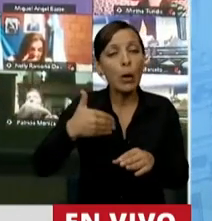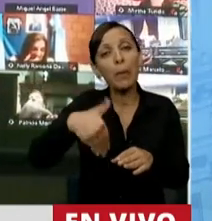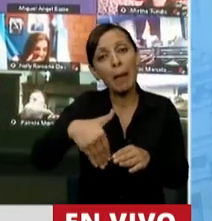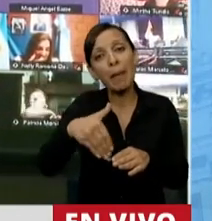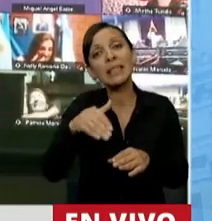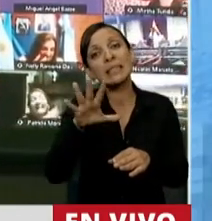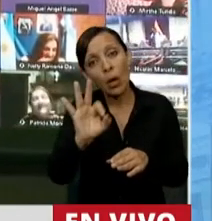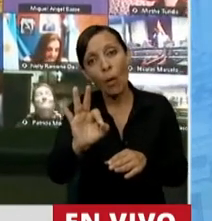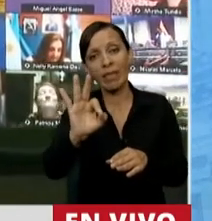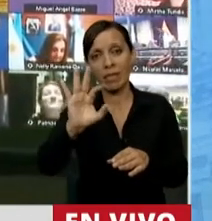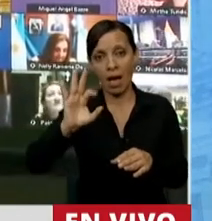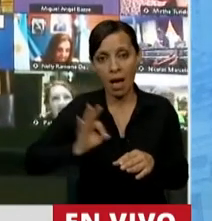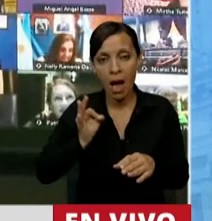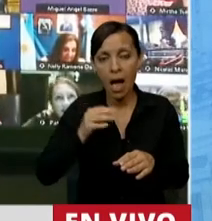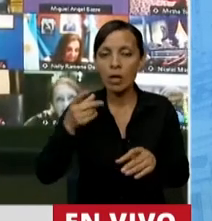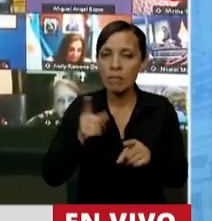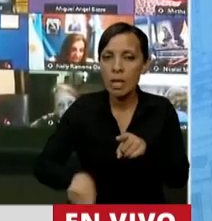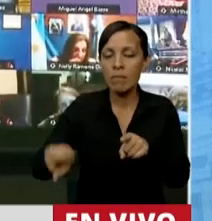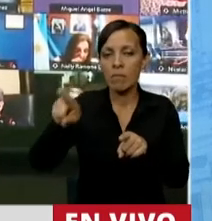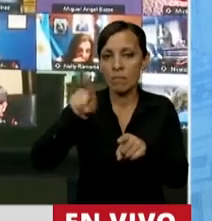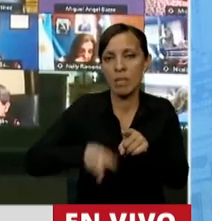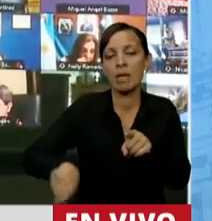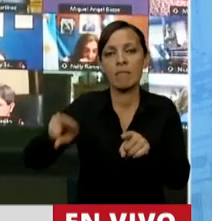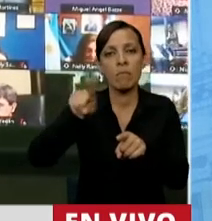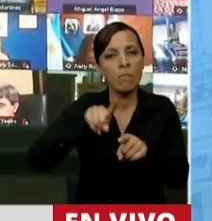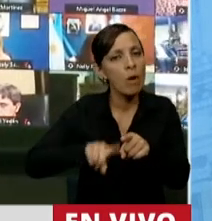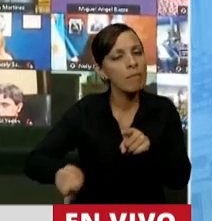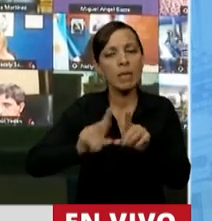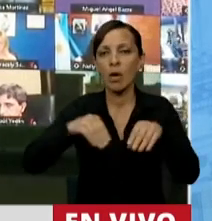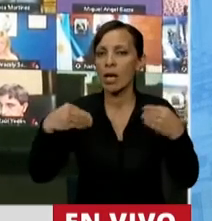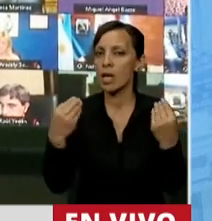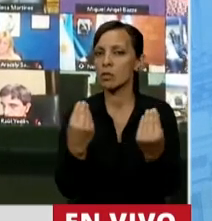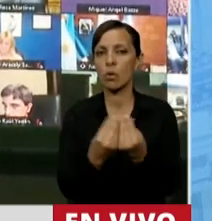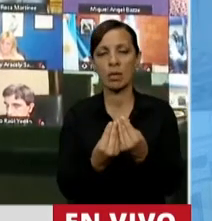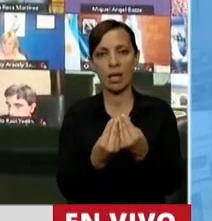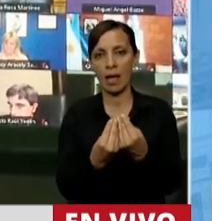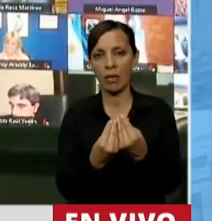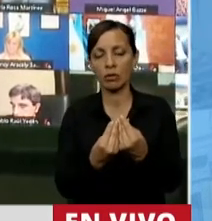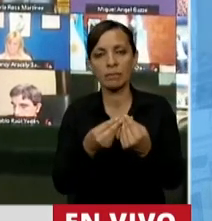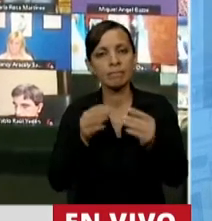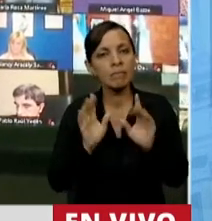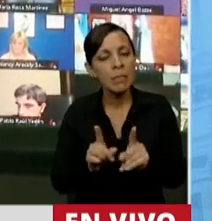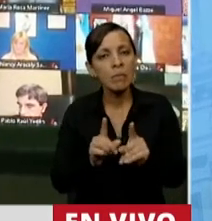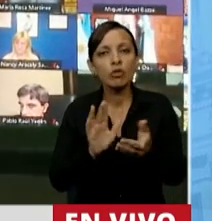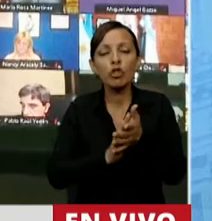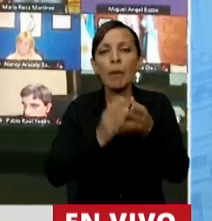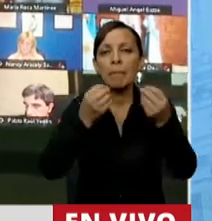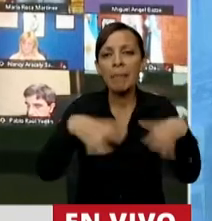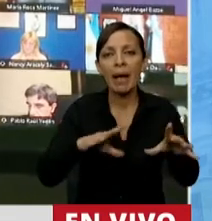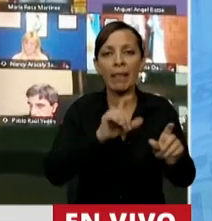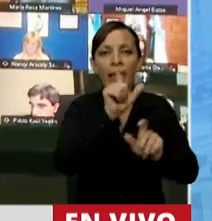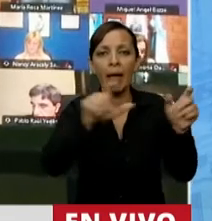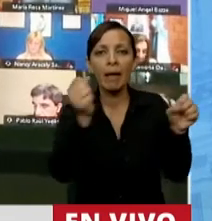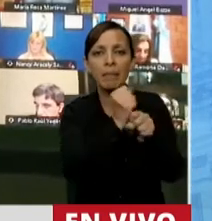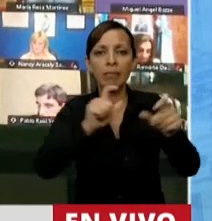diríamos, donde se han reiterado magros resultados respecto a la pérdida de empleo, la